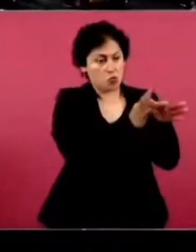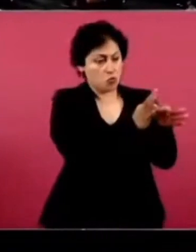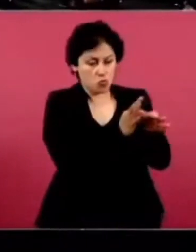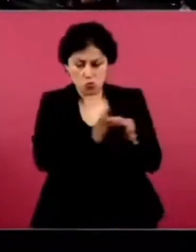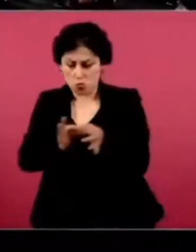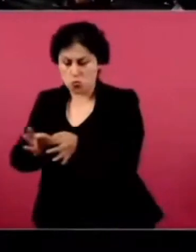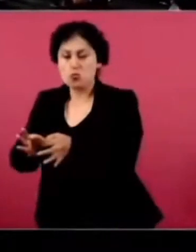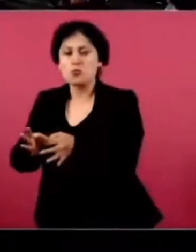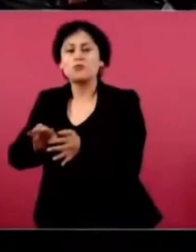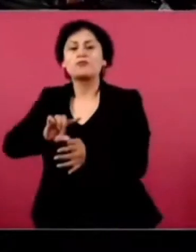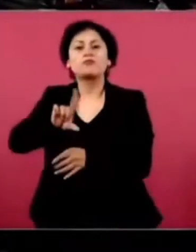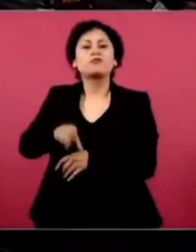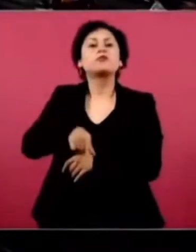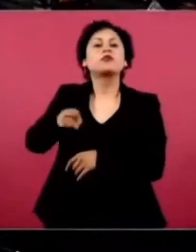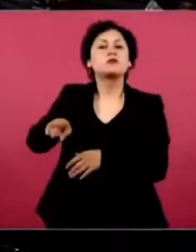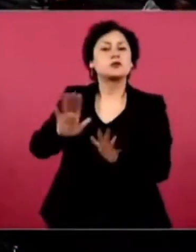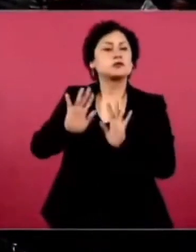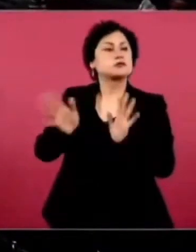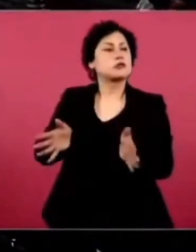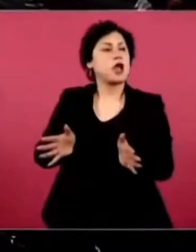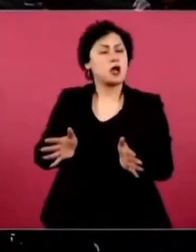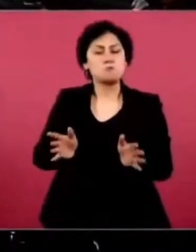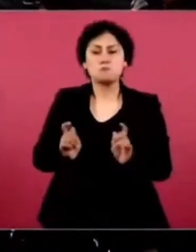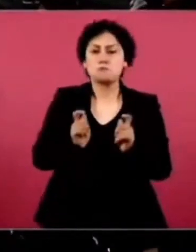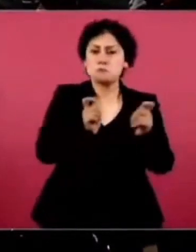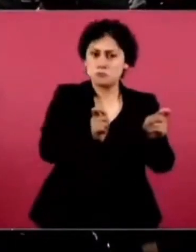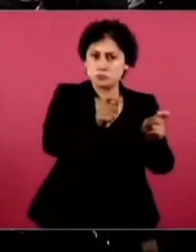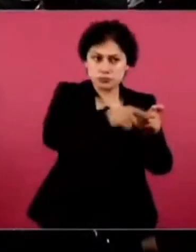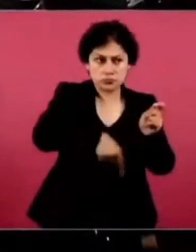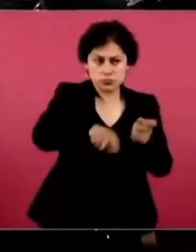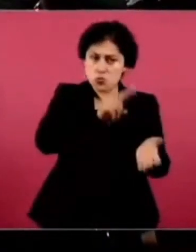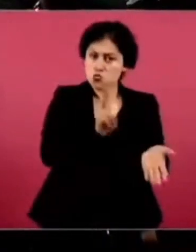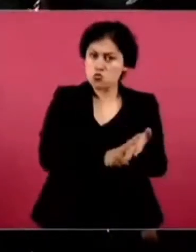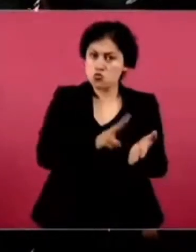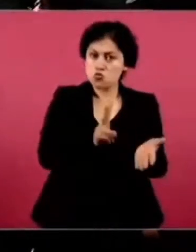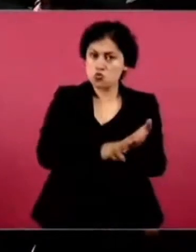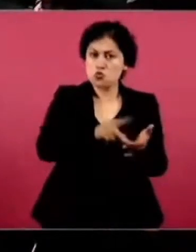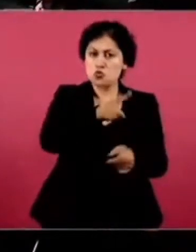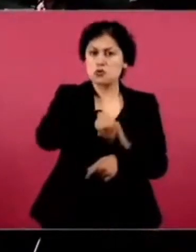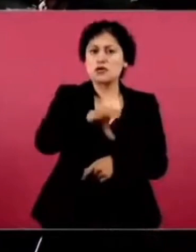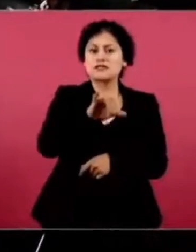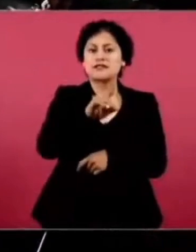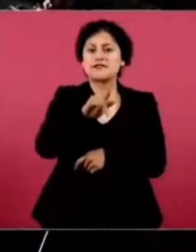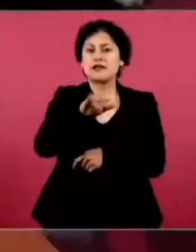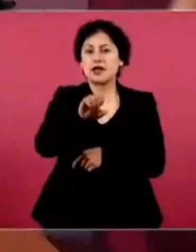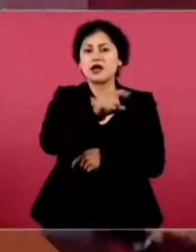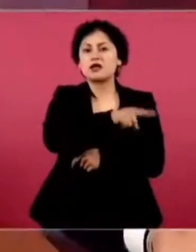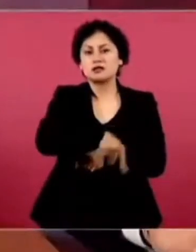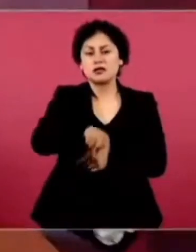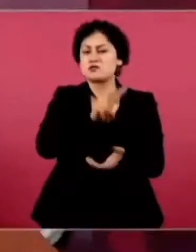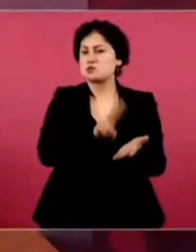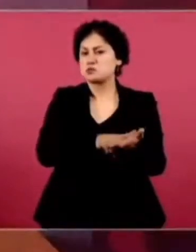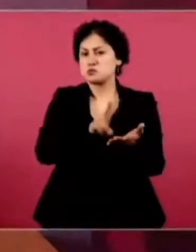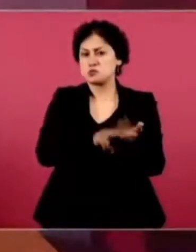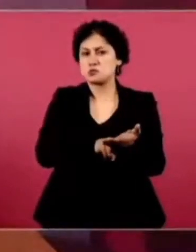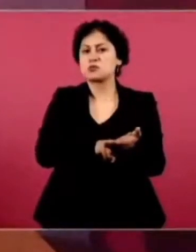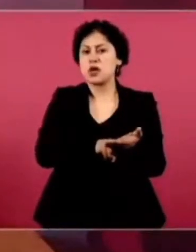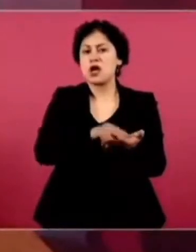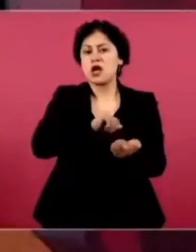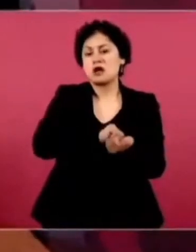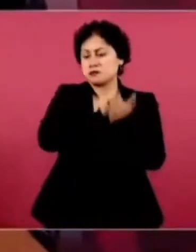constituyen. Se. Se fortalecen. Con muchos. Con civiles. Pero. que se vuelven militares.